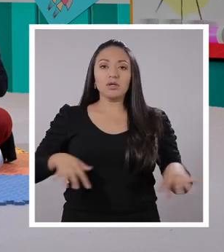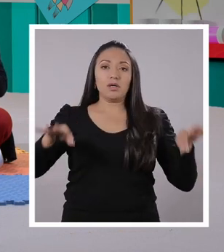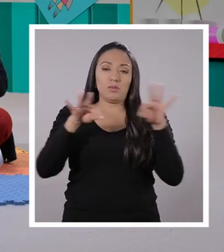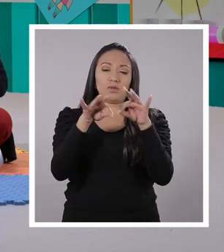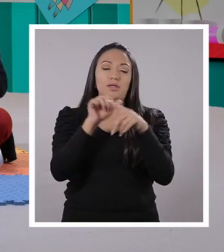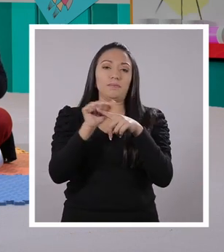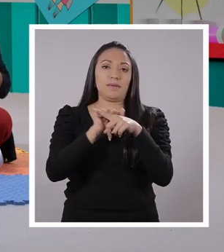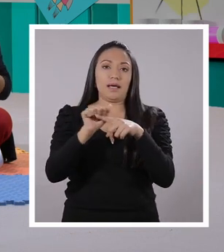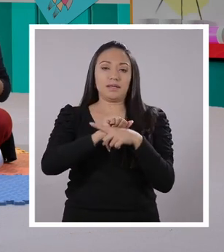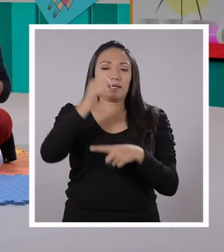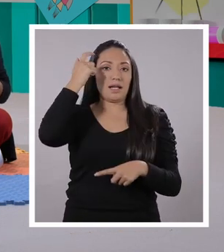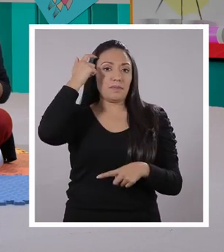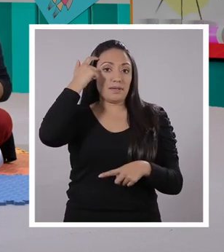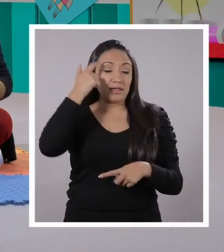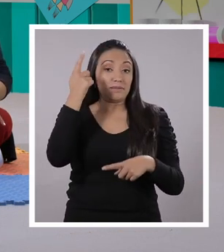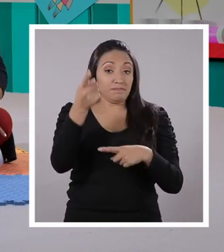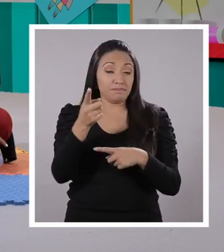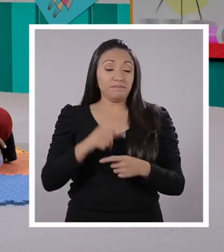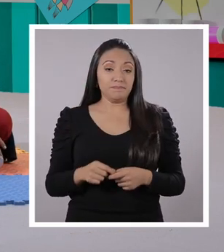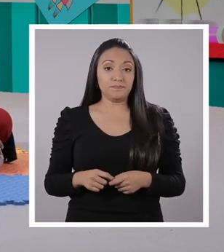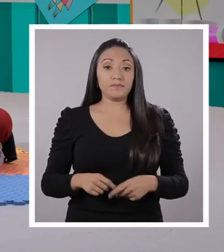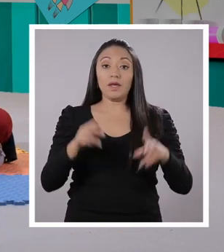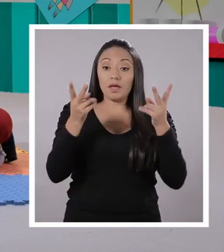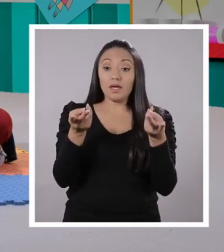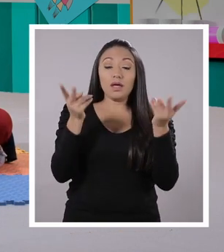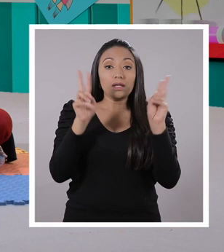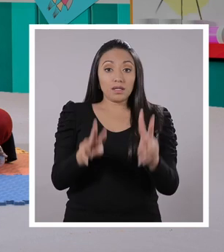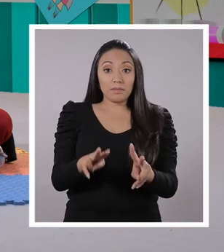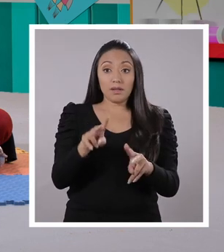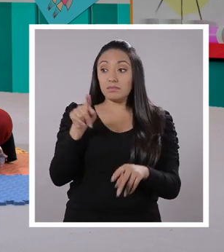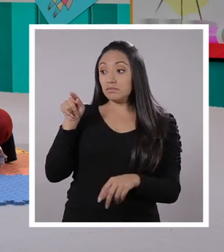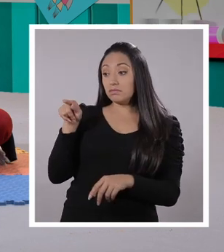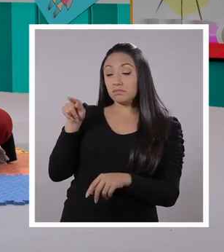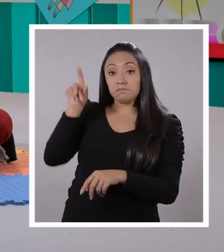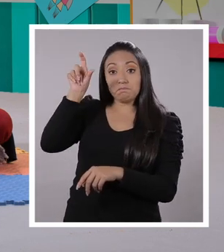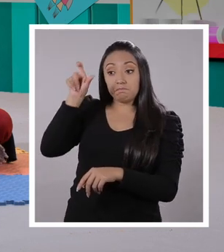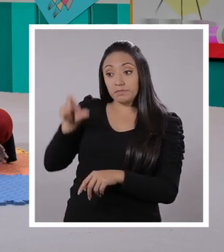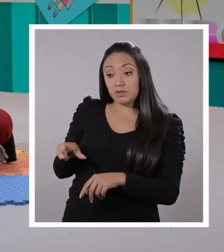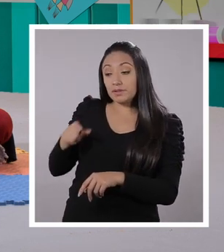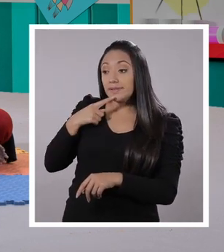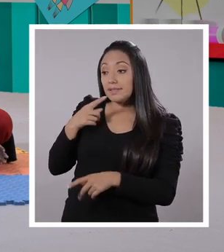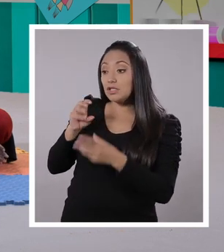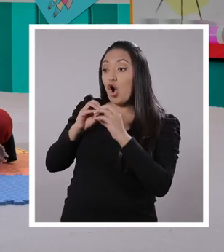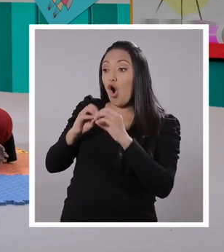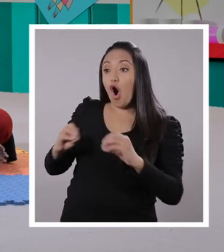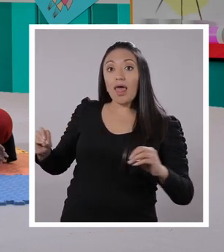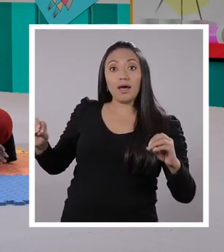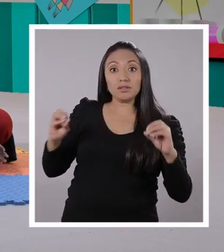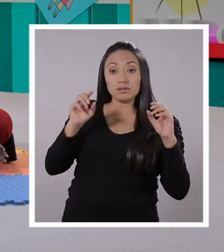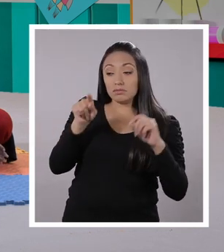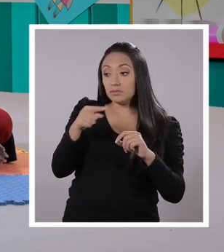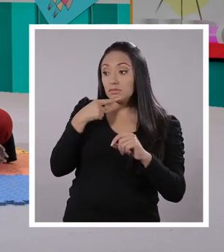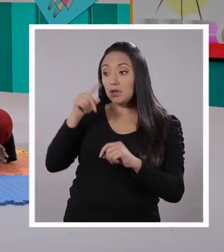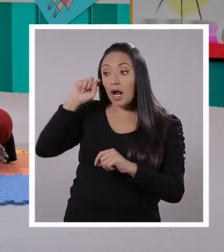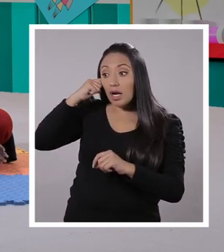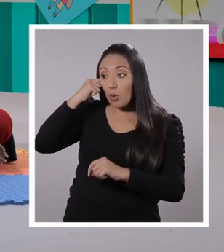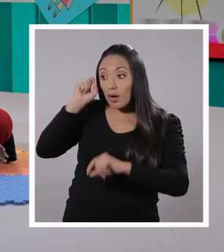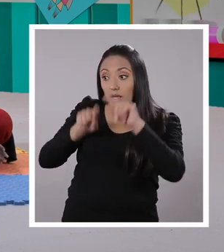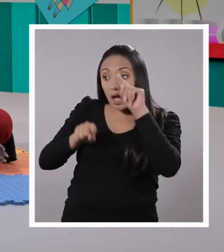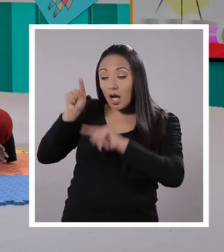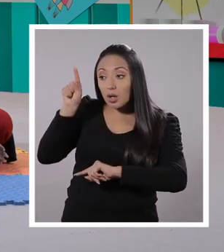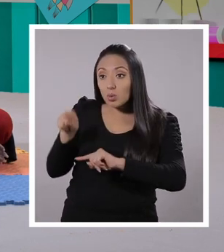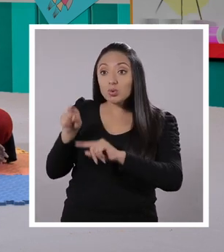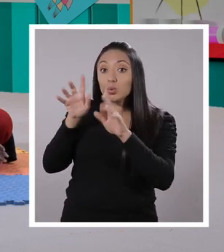ejercitar nuestra mente. Aprendimos mucho. Además, cuando Pancho nos dijo oraciones, él nos recordó algunas reglas